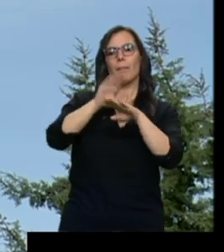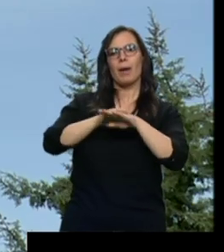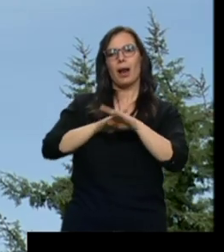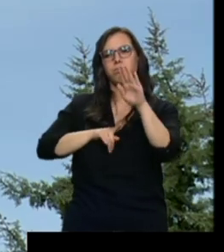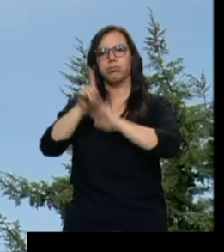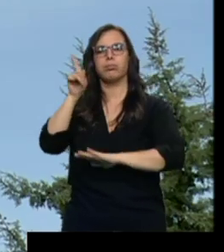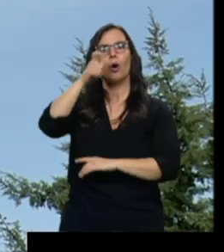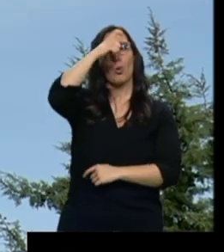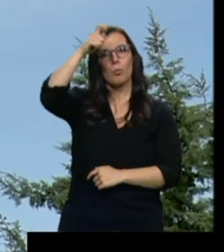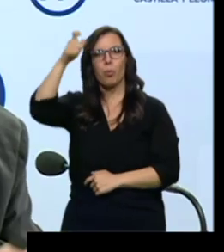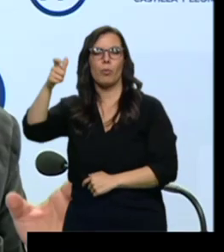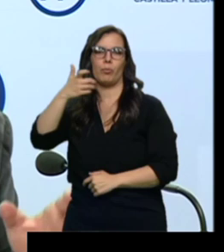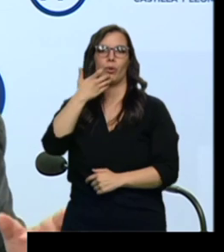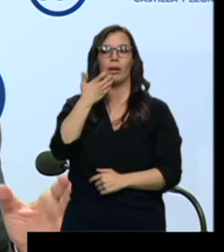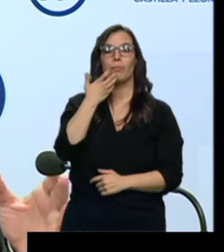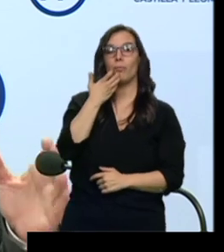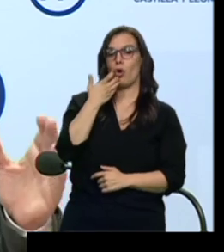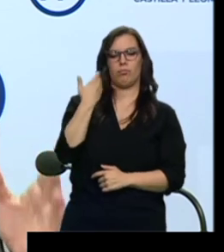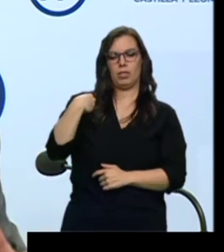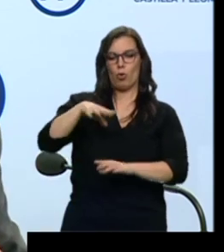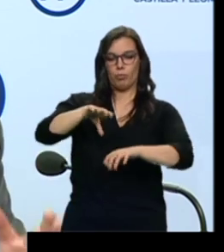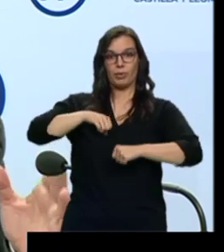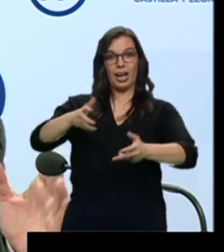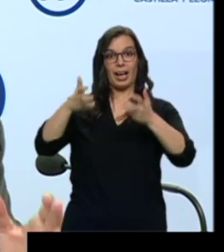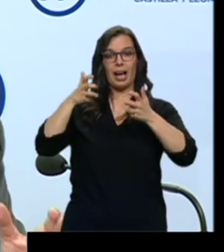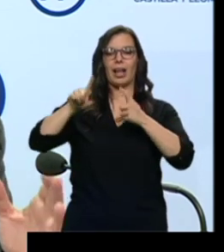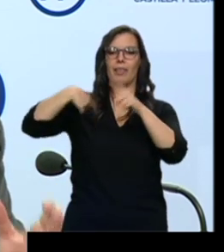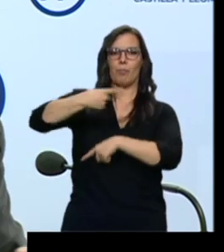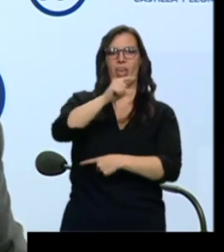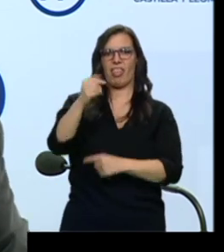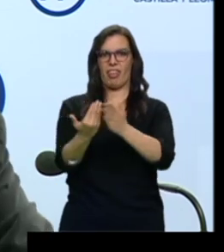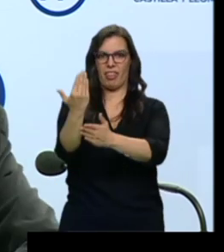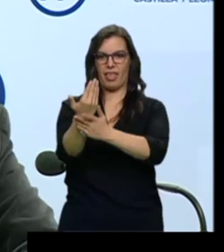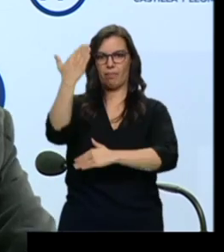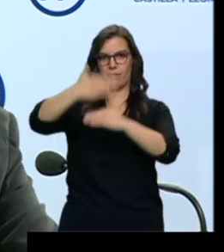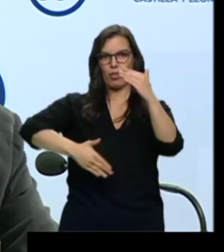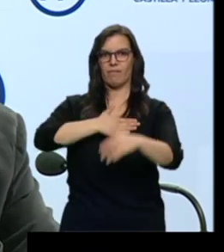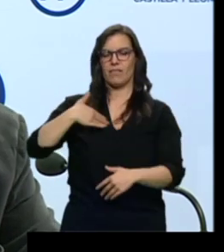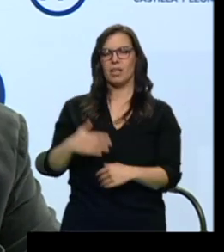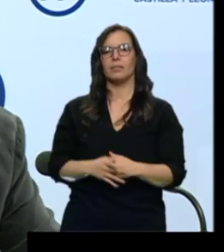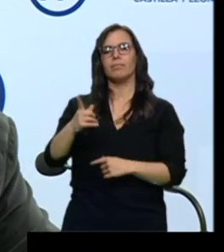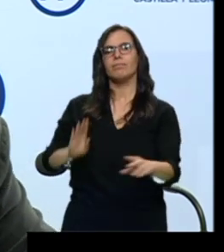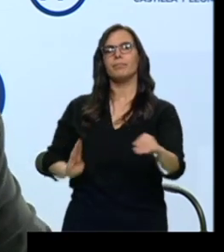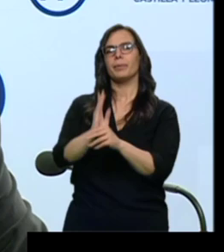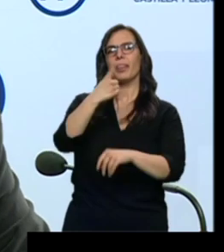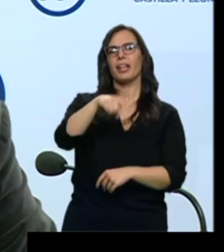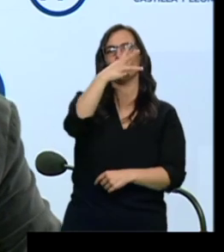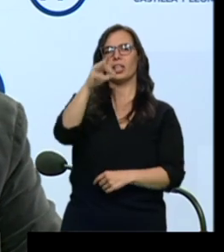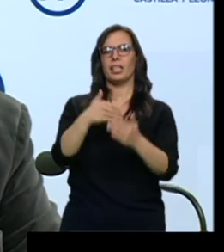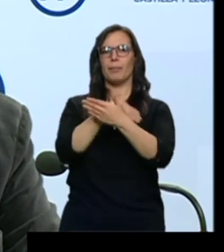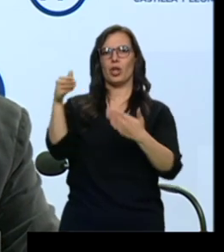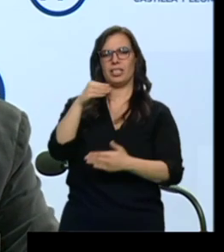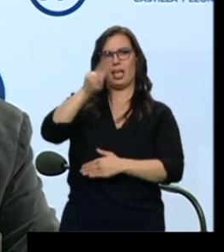si gana las elecciones. La puesta en marcha de inversiones en los próximos cuatro años de 130 millones de euros